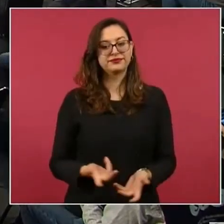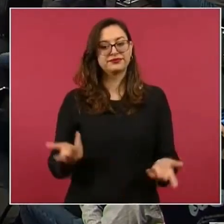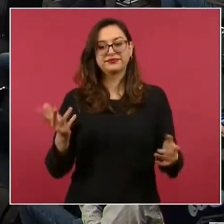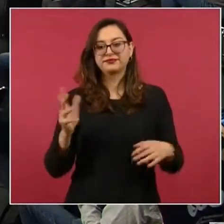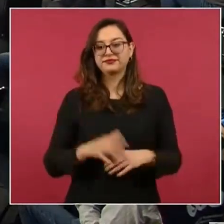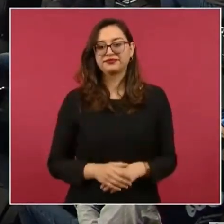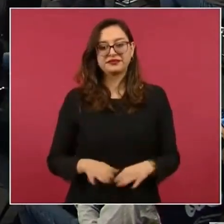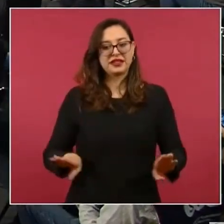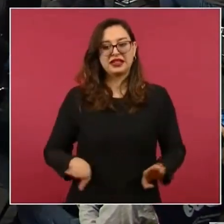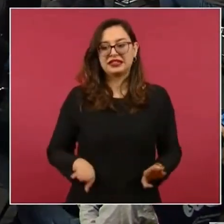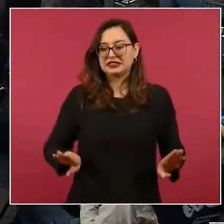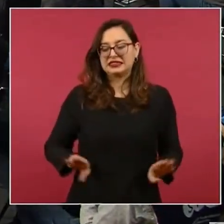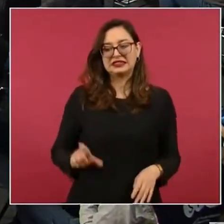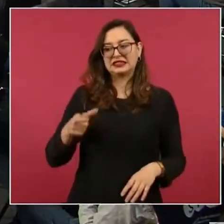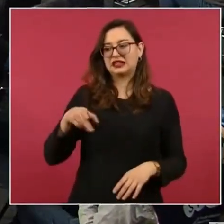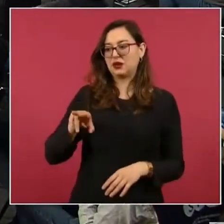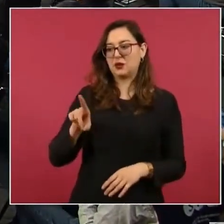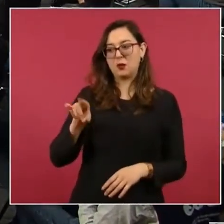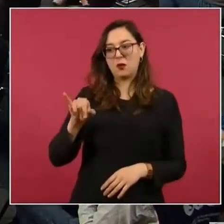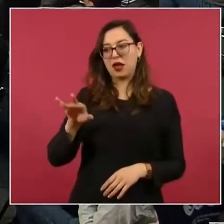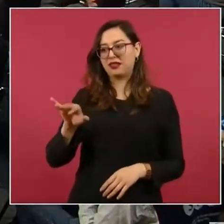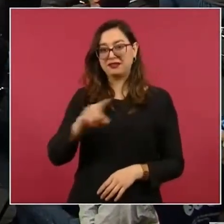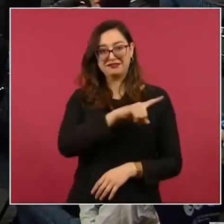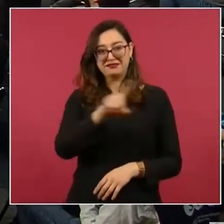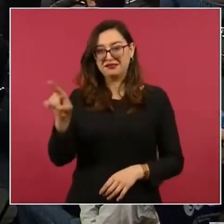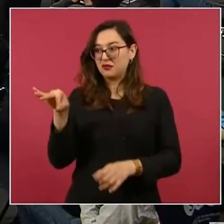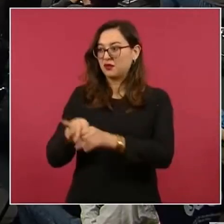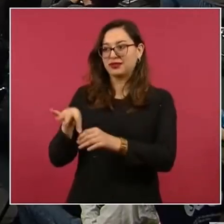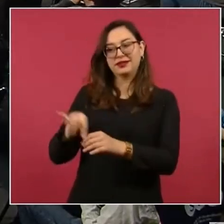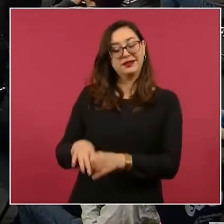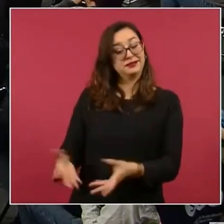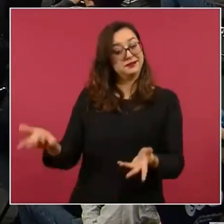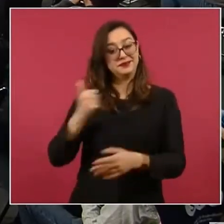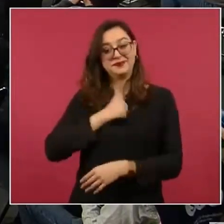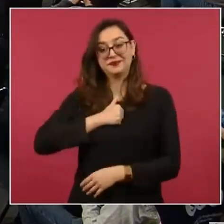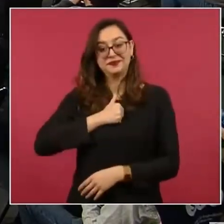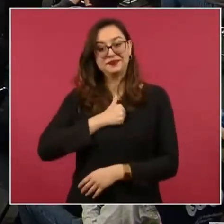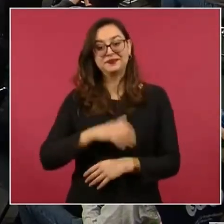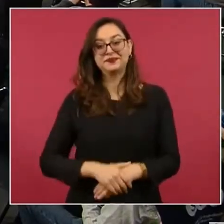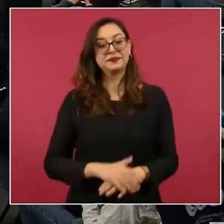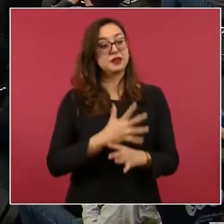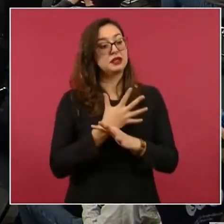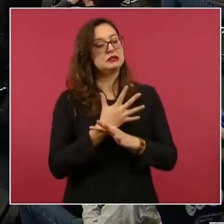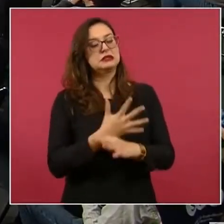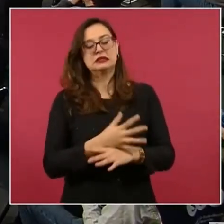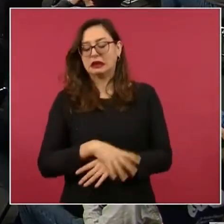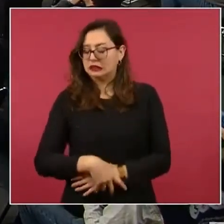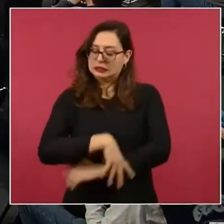Pero miren humillante Biden llegó